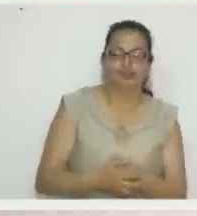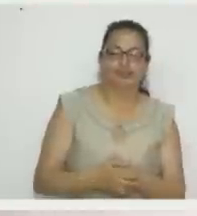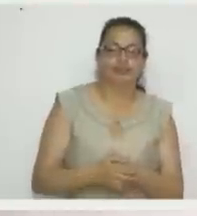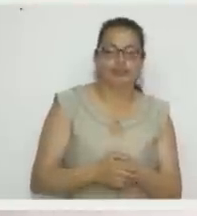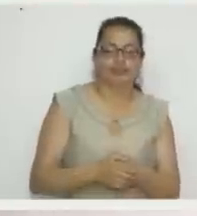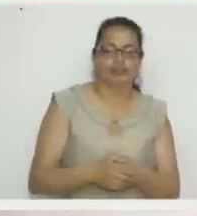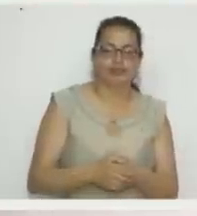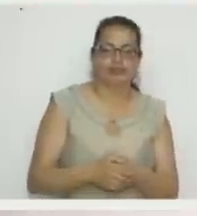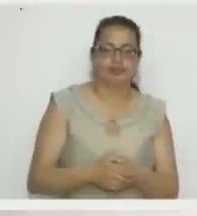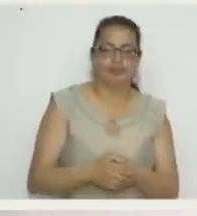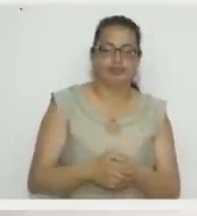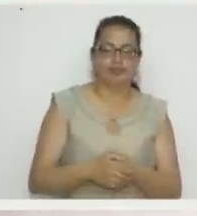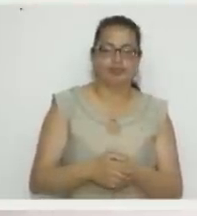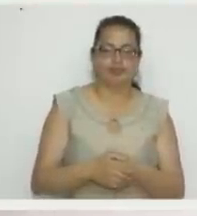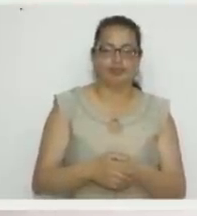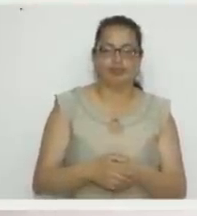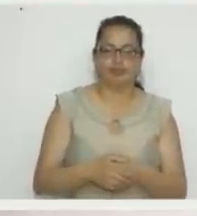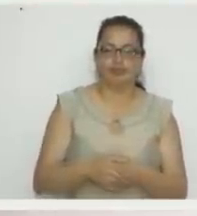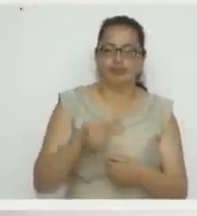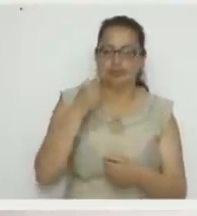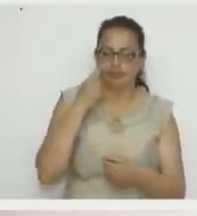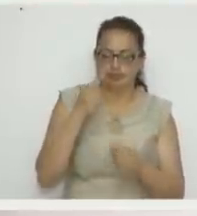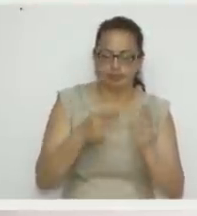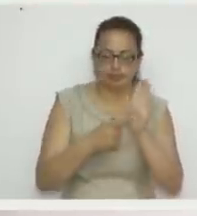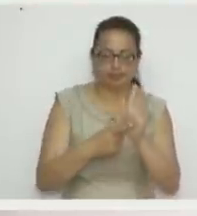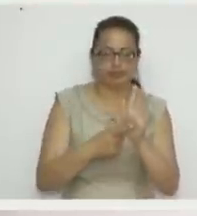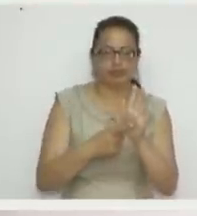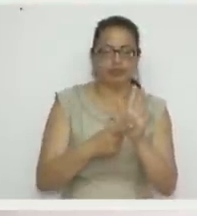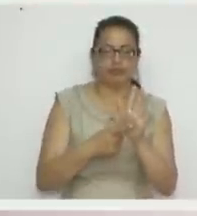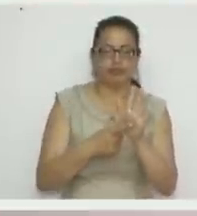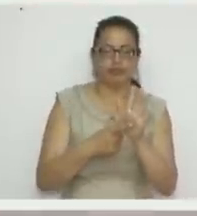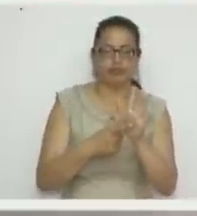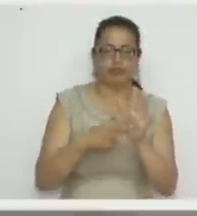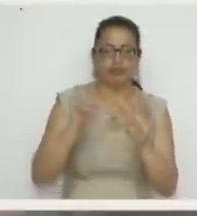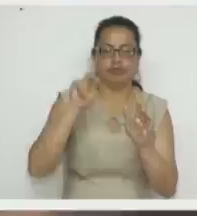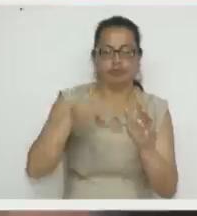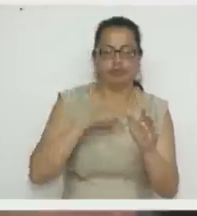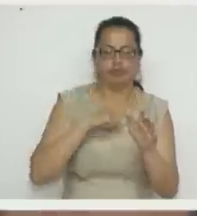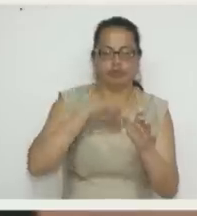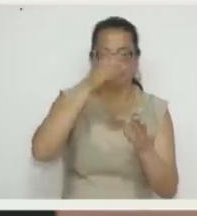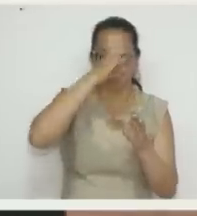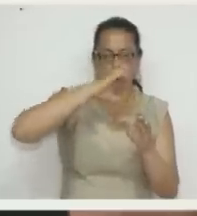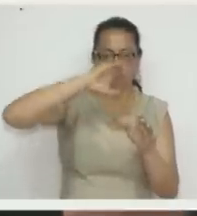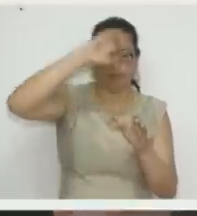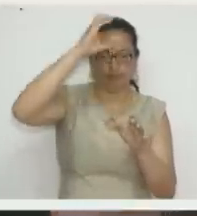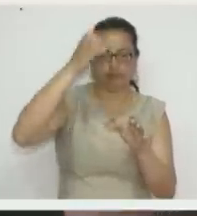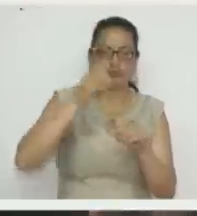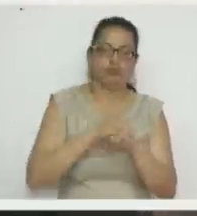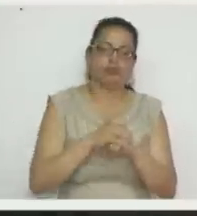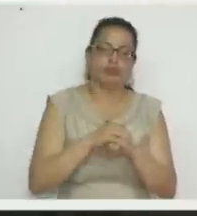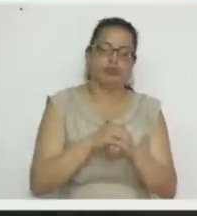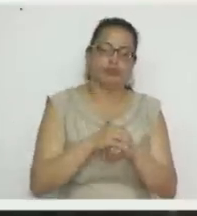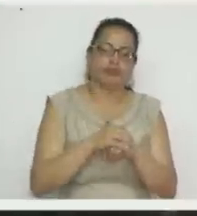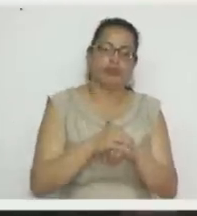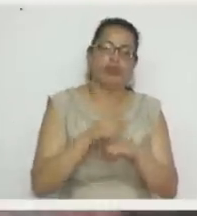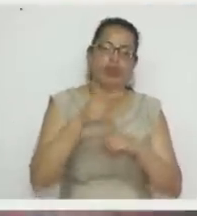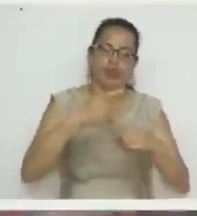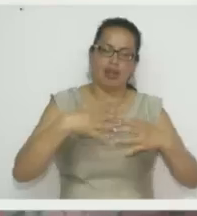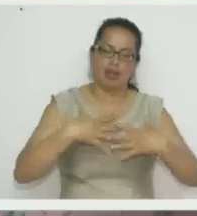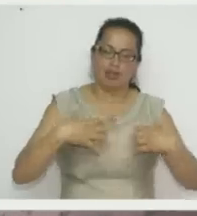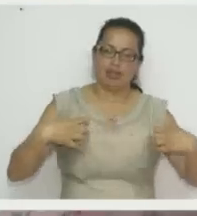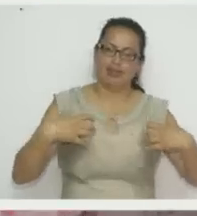Quiero mostrarle cómo quedaría con esto. Y acá tenemos un elefante, mire que bonito. Mira, profe, mira.